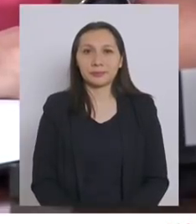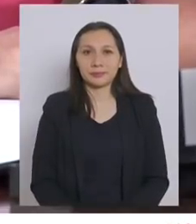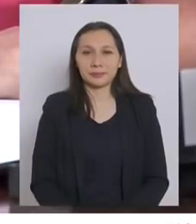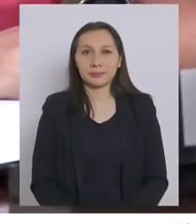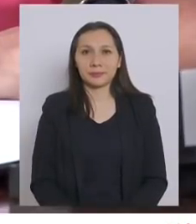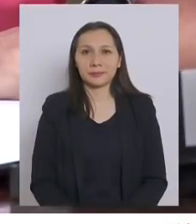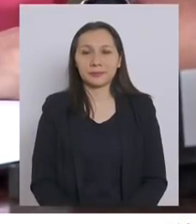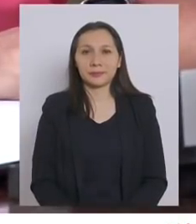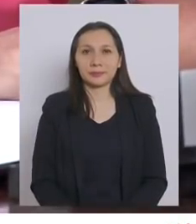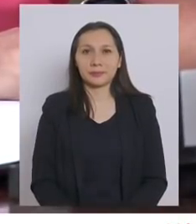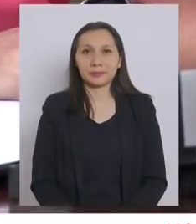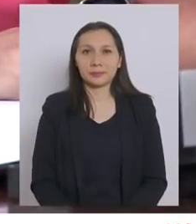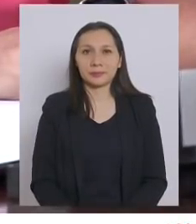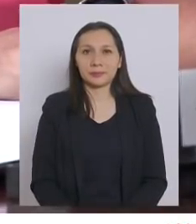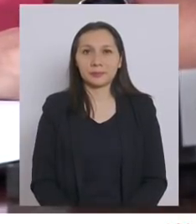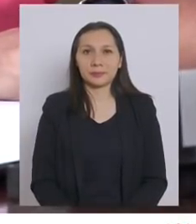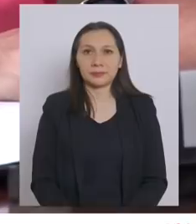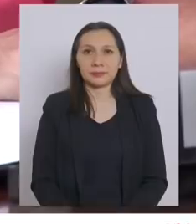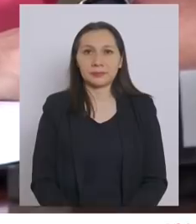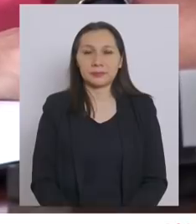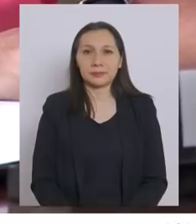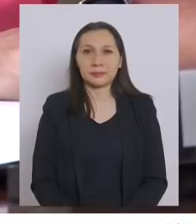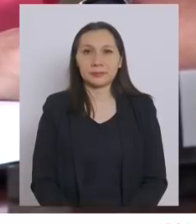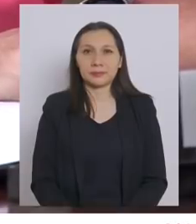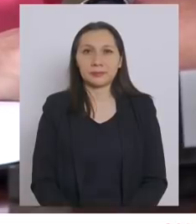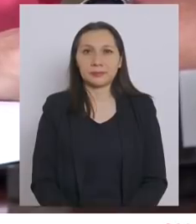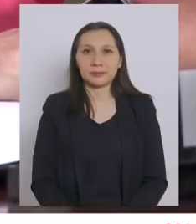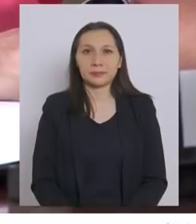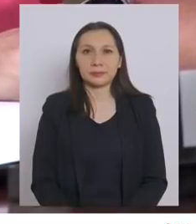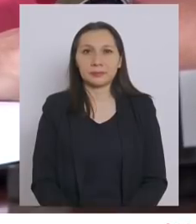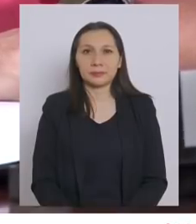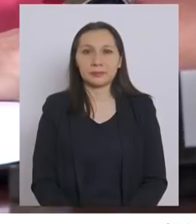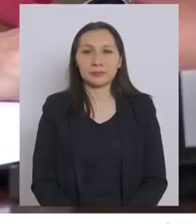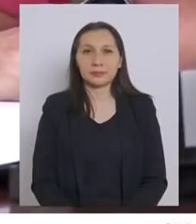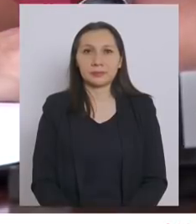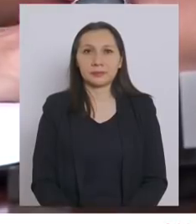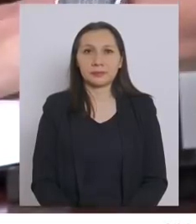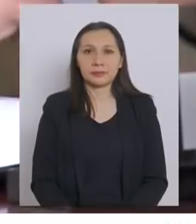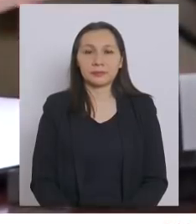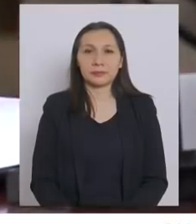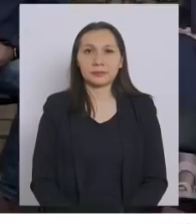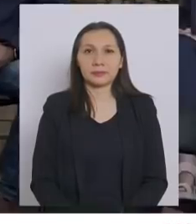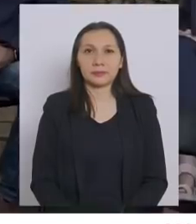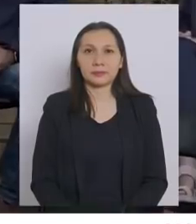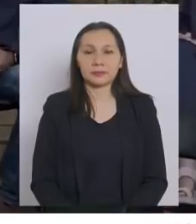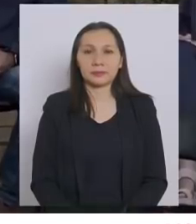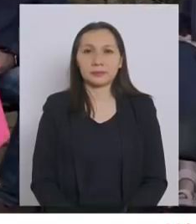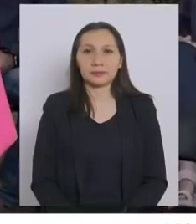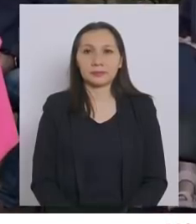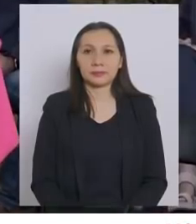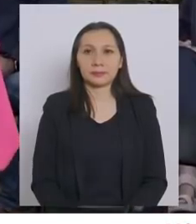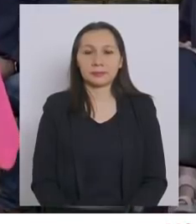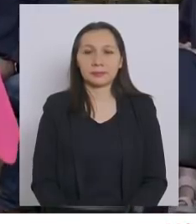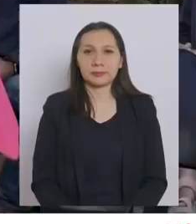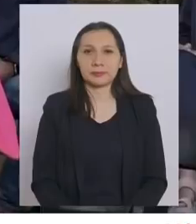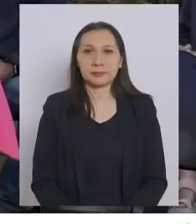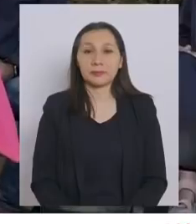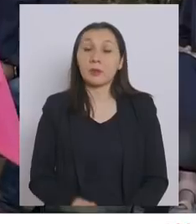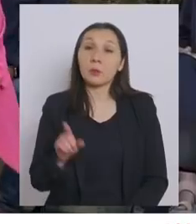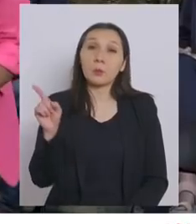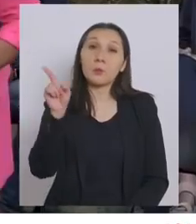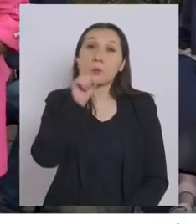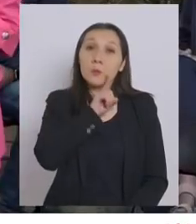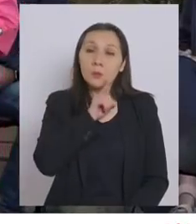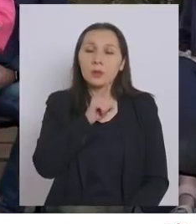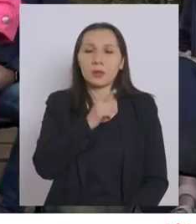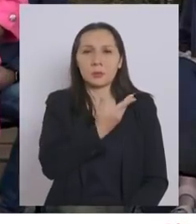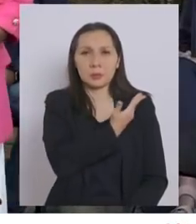mucha visibilidad desde lo que fueron los retiros del 10%, sino que ha sido una deuda pendiente de hace bastante tiempo con